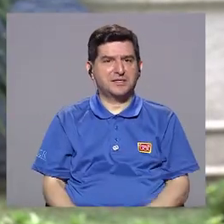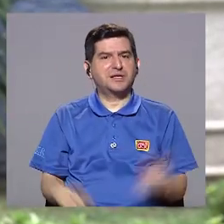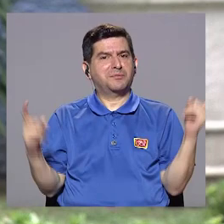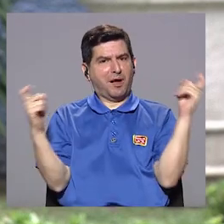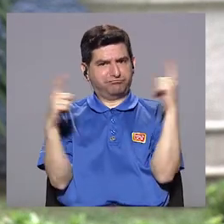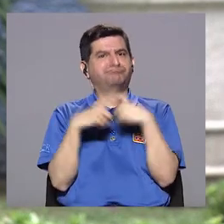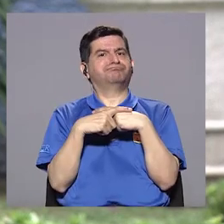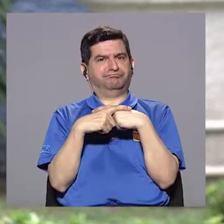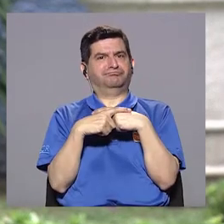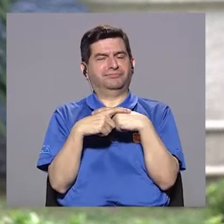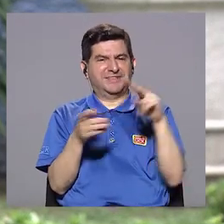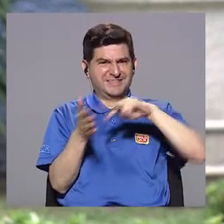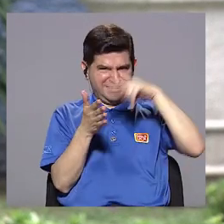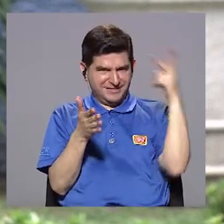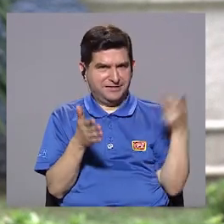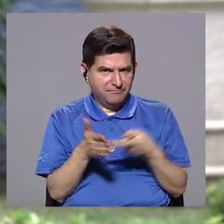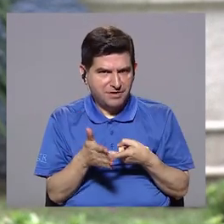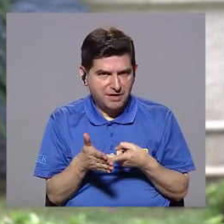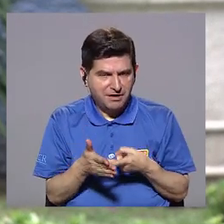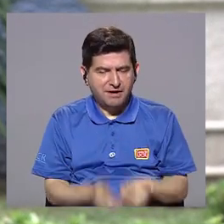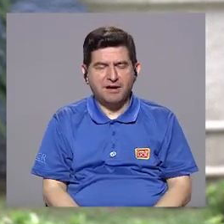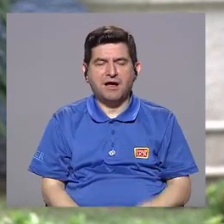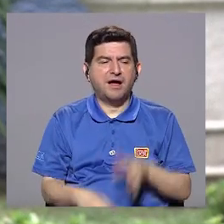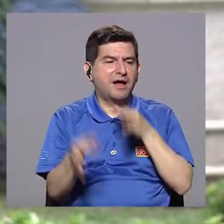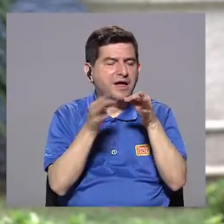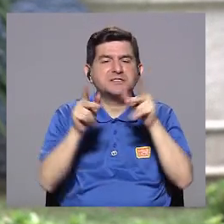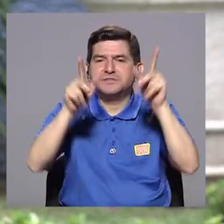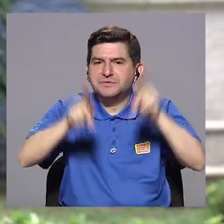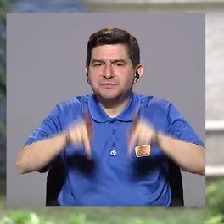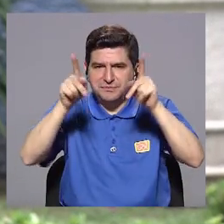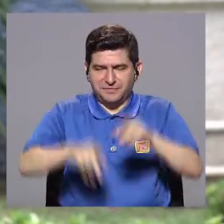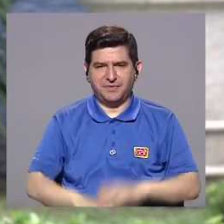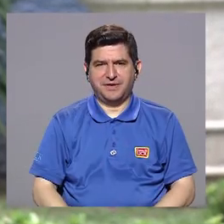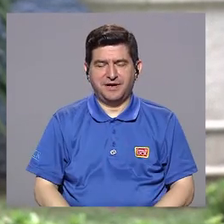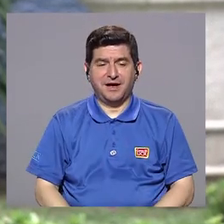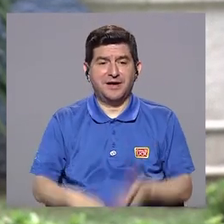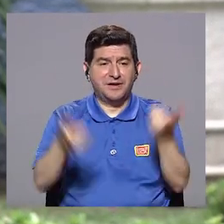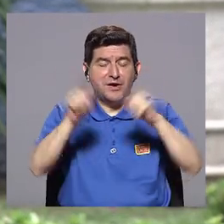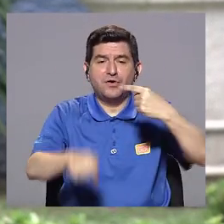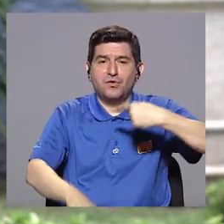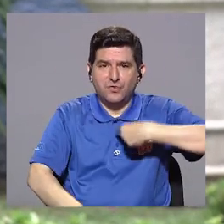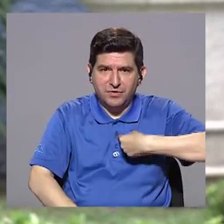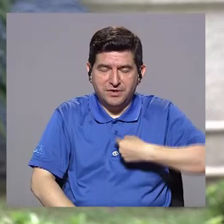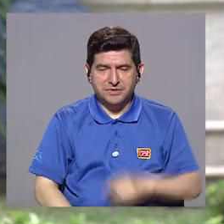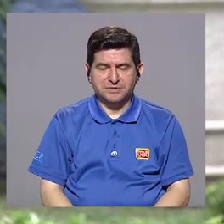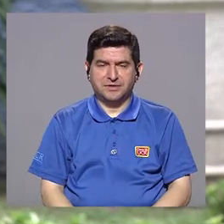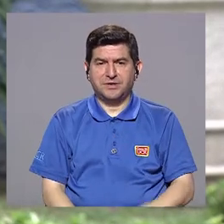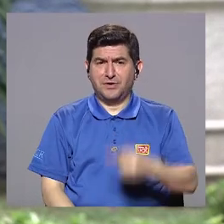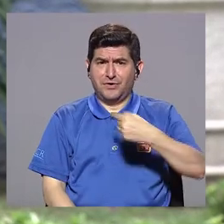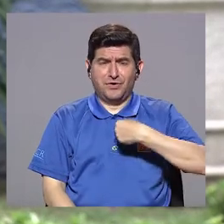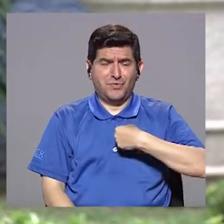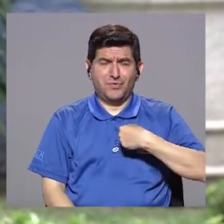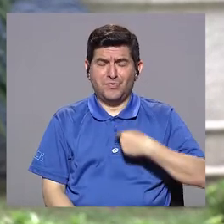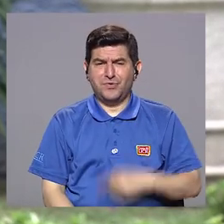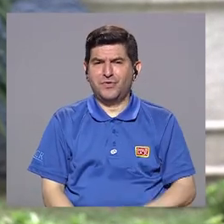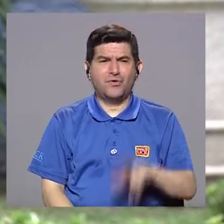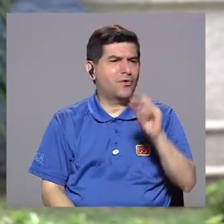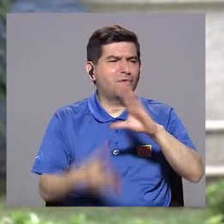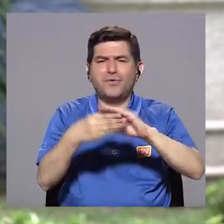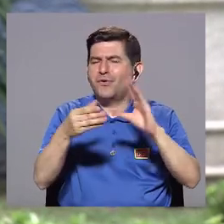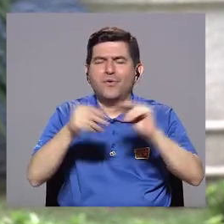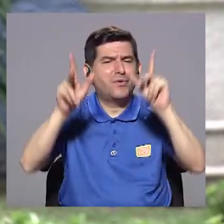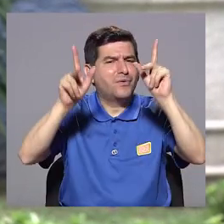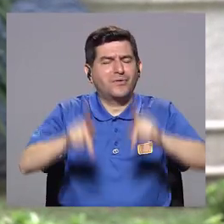complejo. Porque implica contarle a la gente lo que le pasa a uno. Y yo creo que uno no debería andar